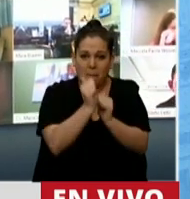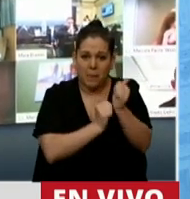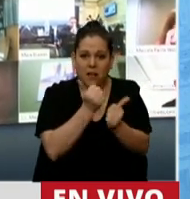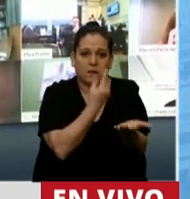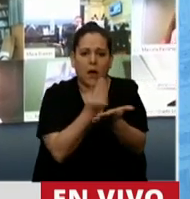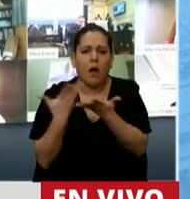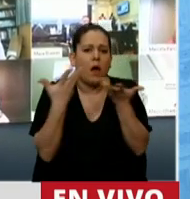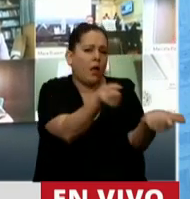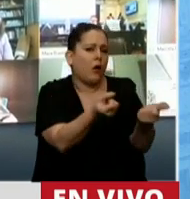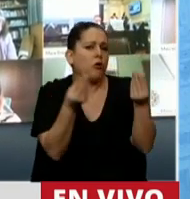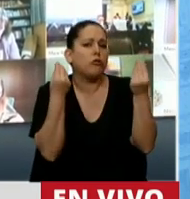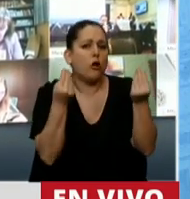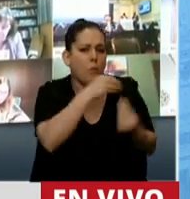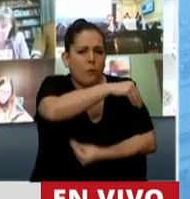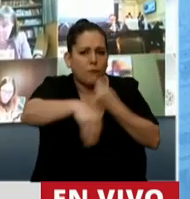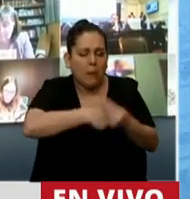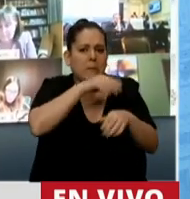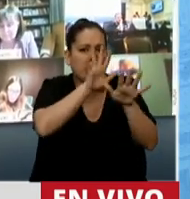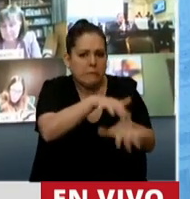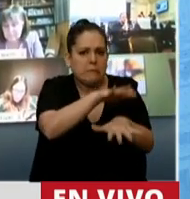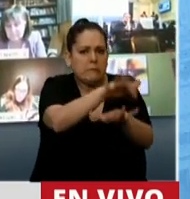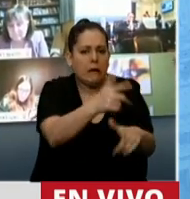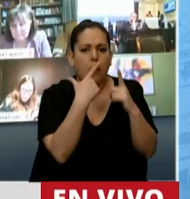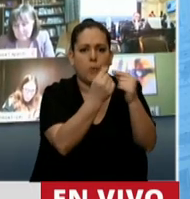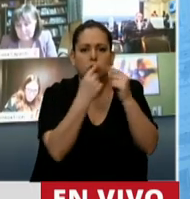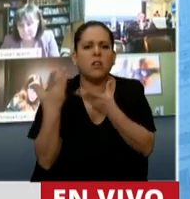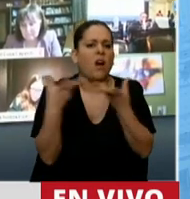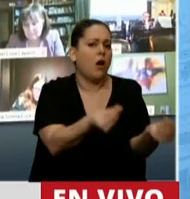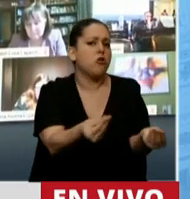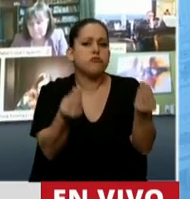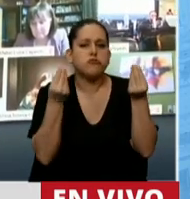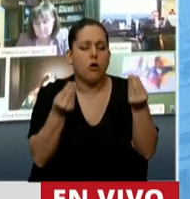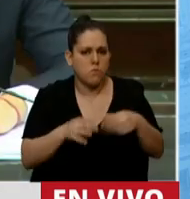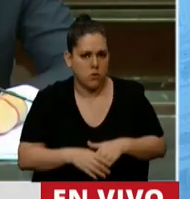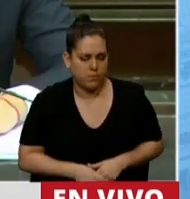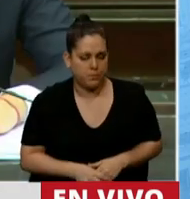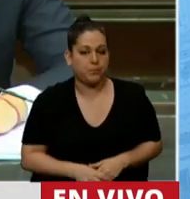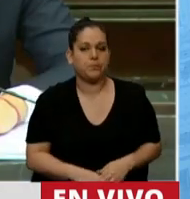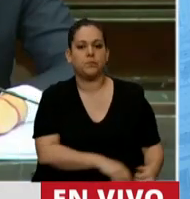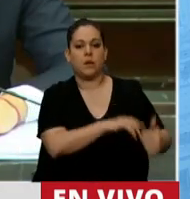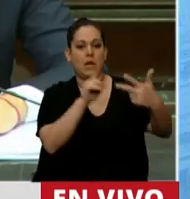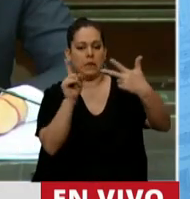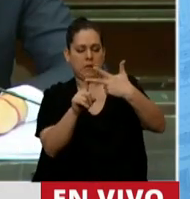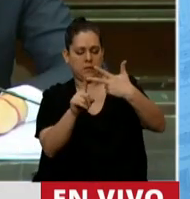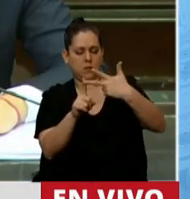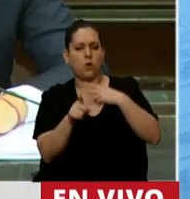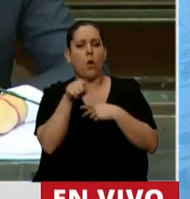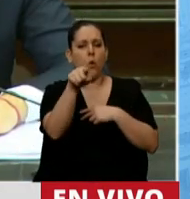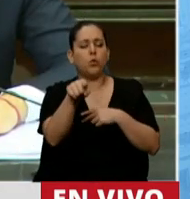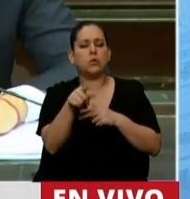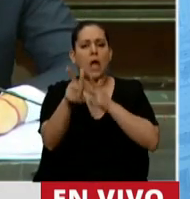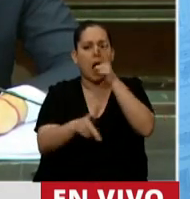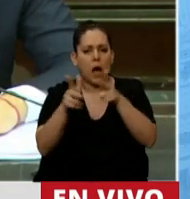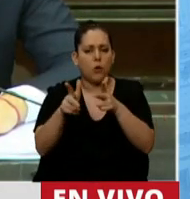y que esas familias están luchando en las calles? Por otra parte, quiero decirle, este Ministro habló de que es